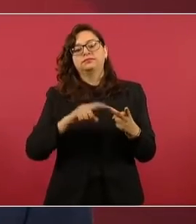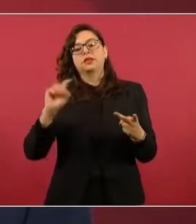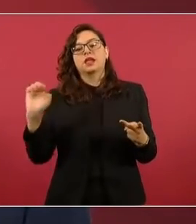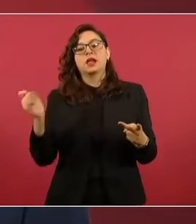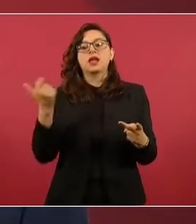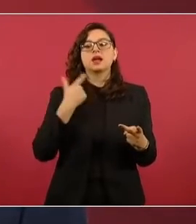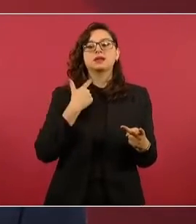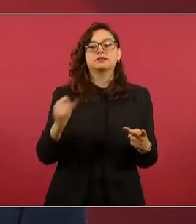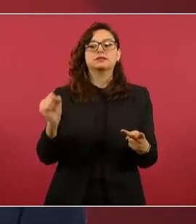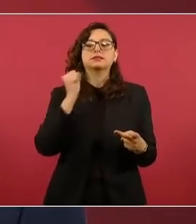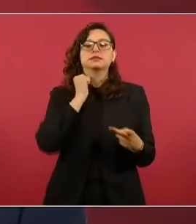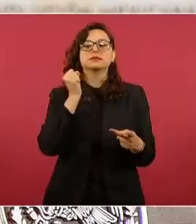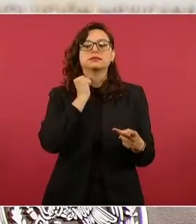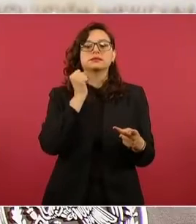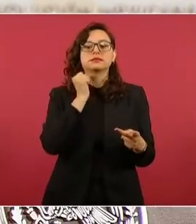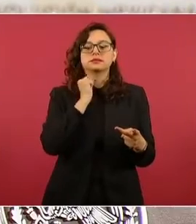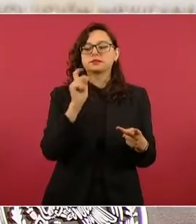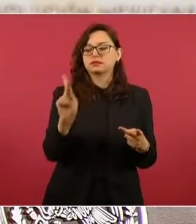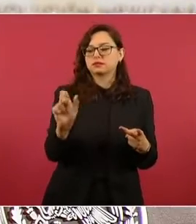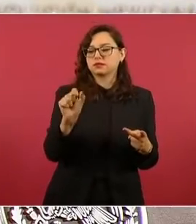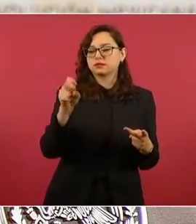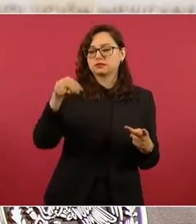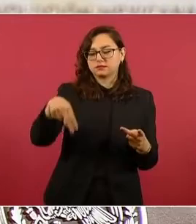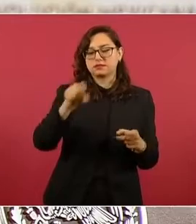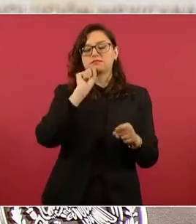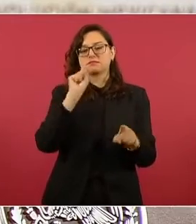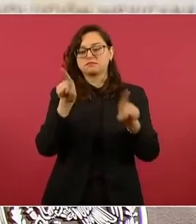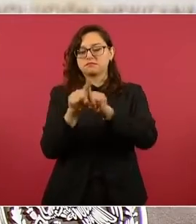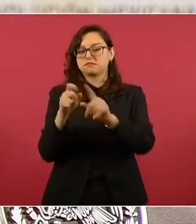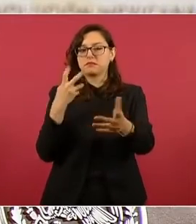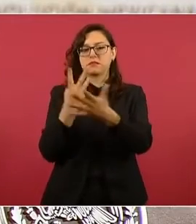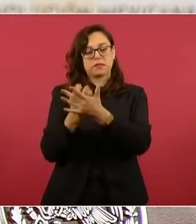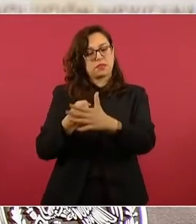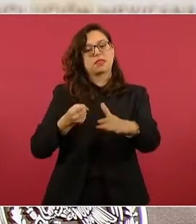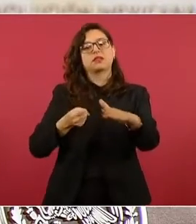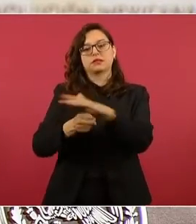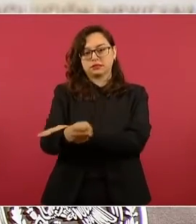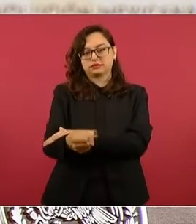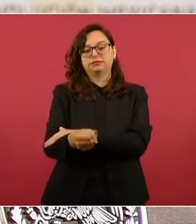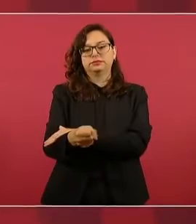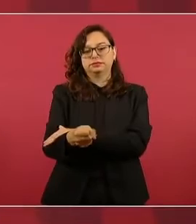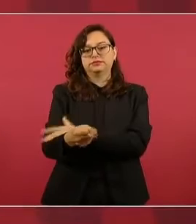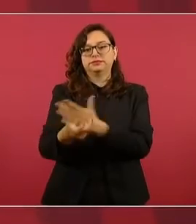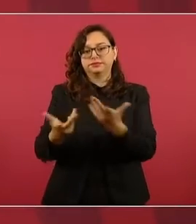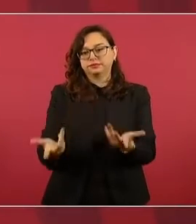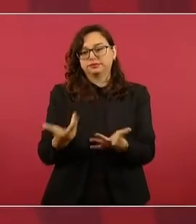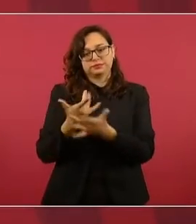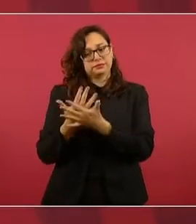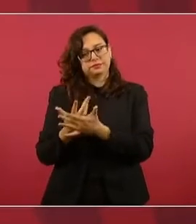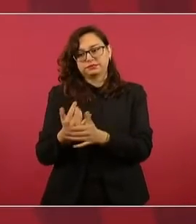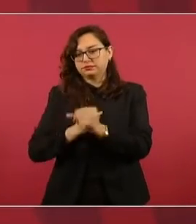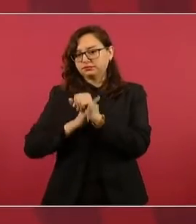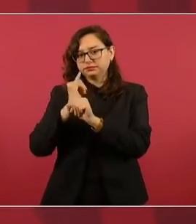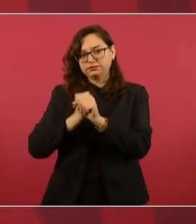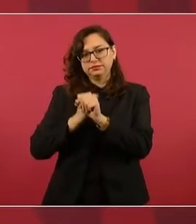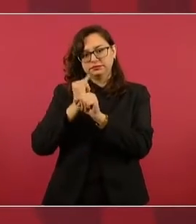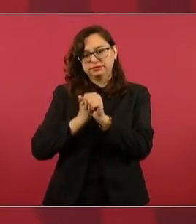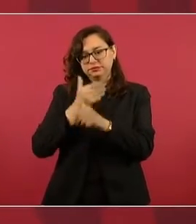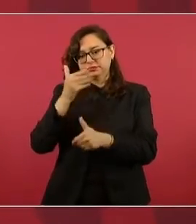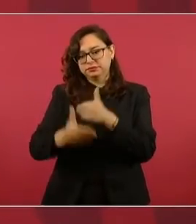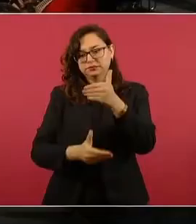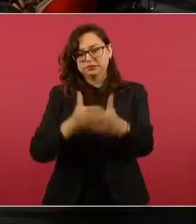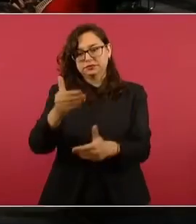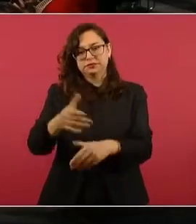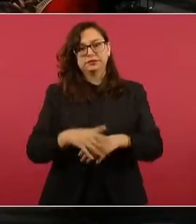del PAN y está abierta la investigación. Es la